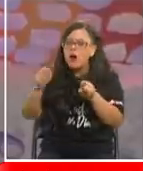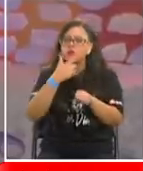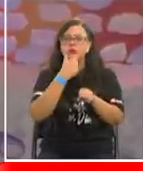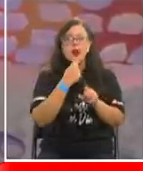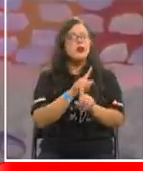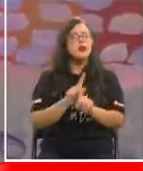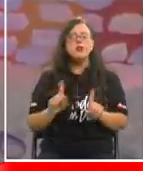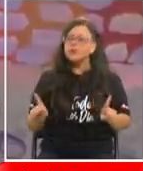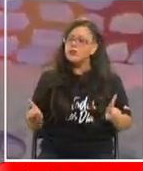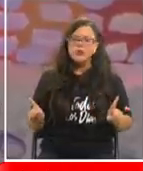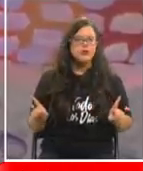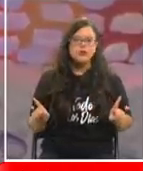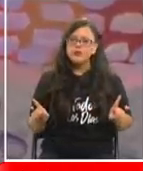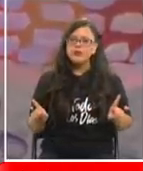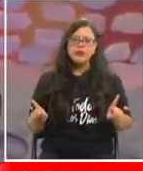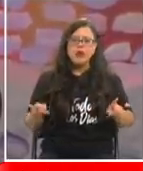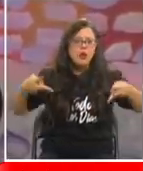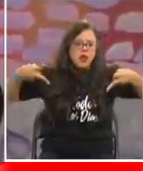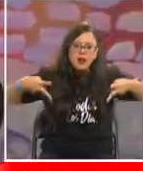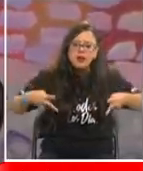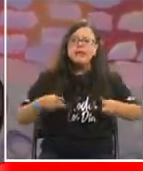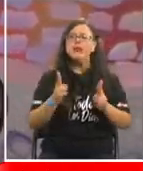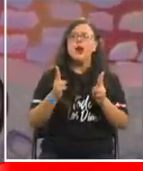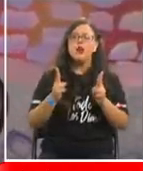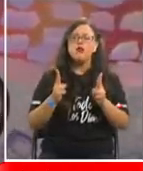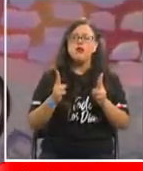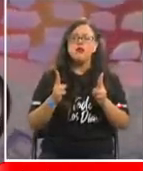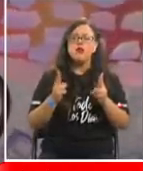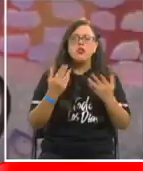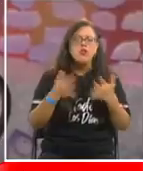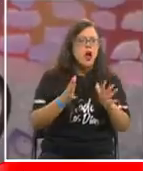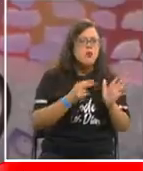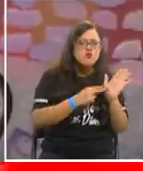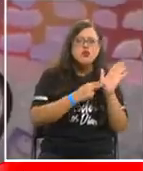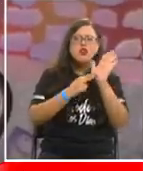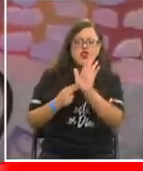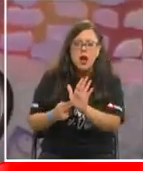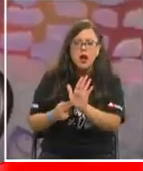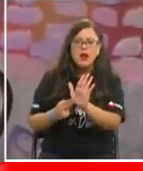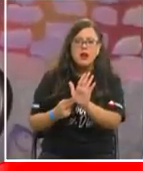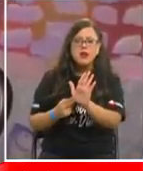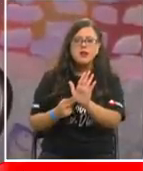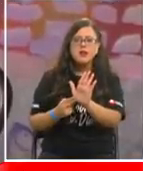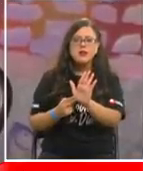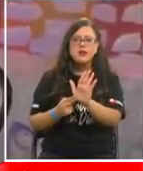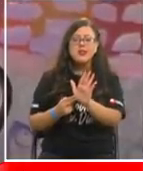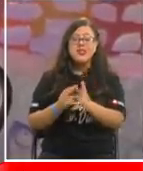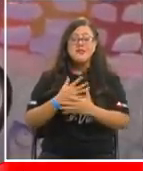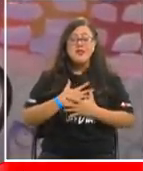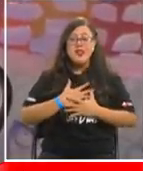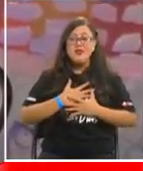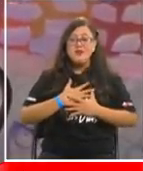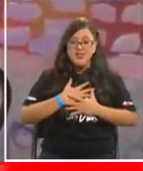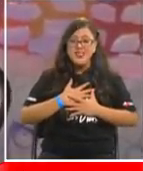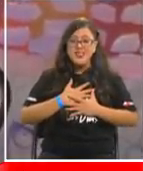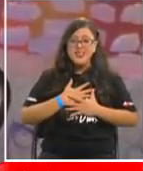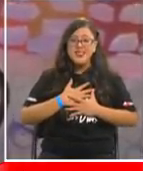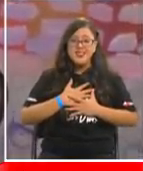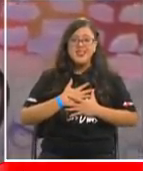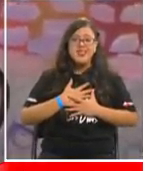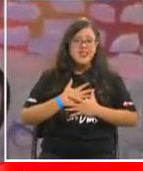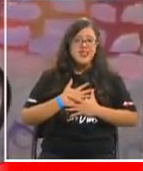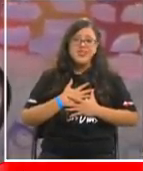no es fácil editarlo no es fácil interpretarlo me pareció mundial